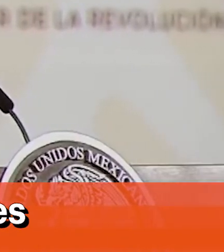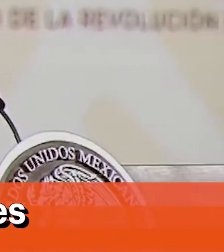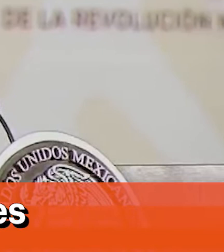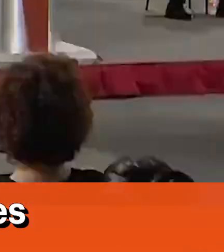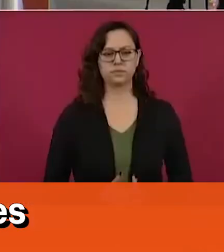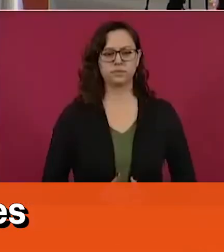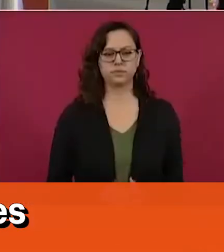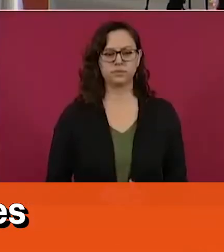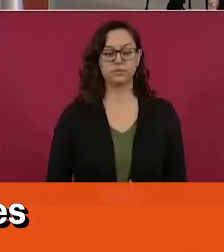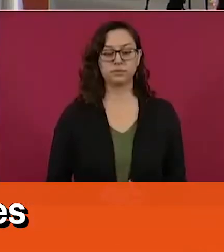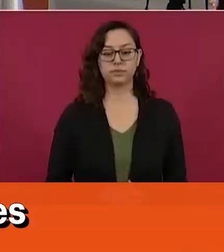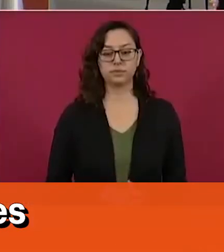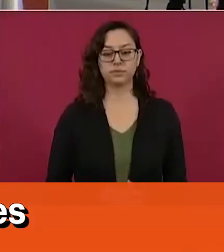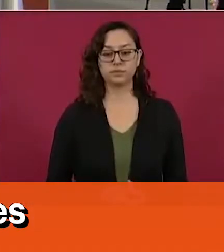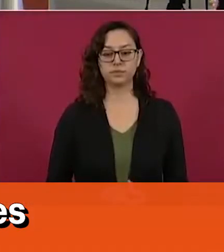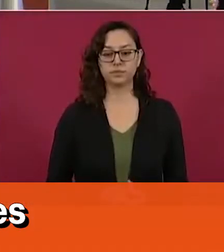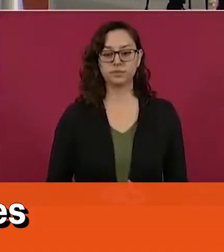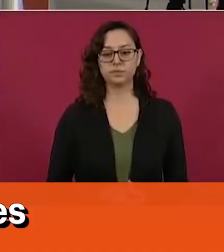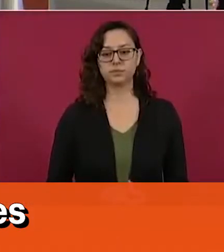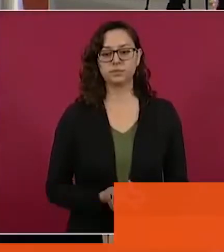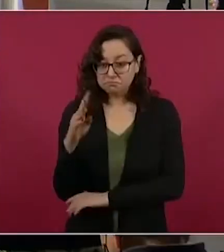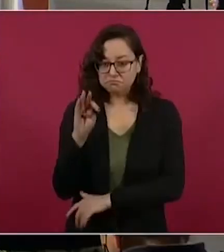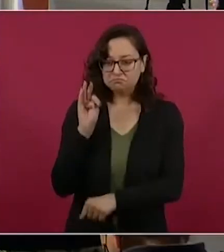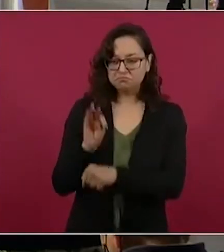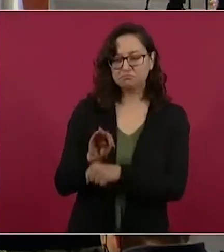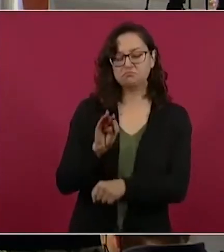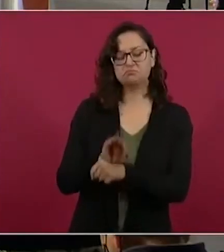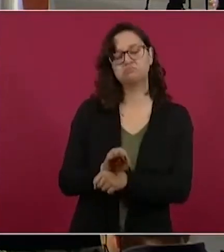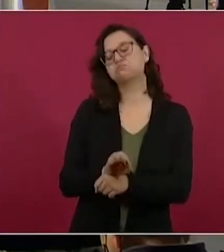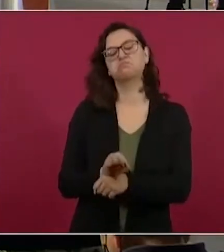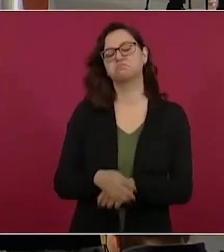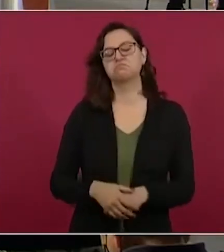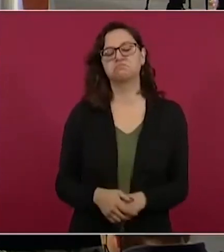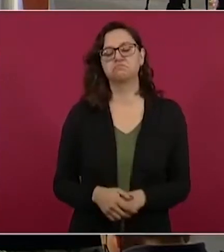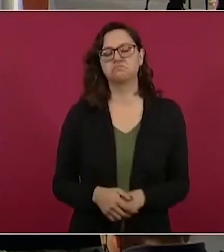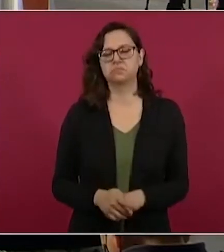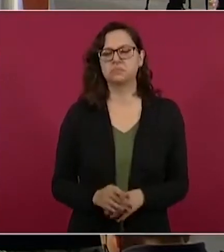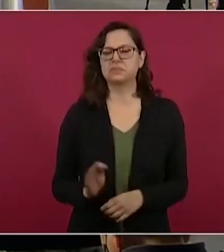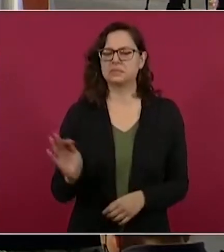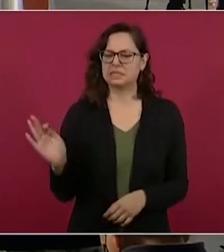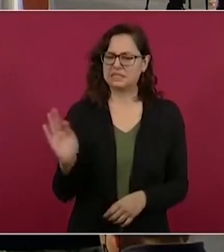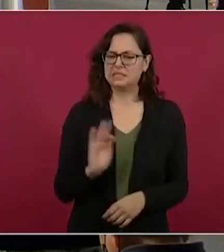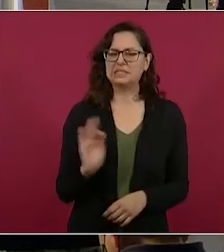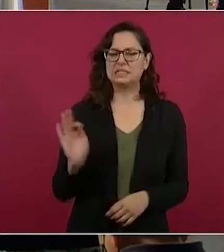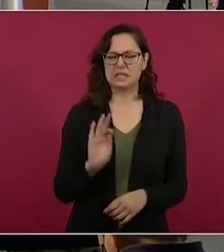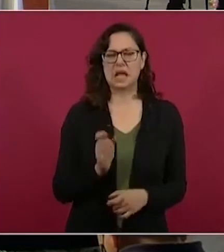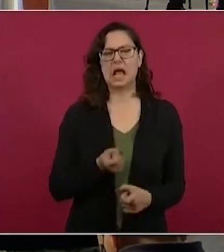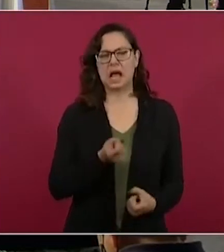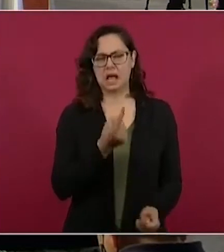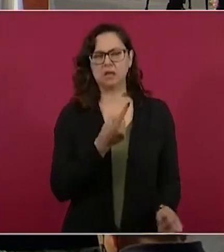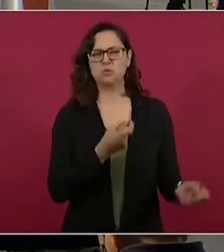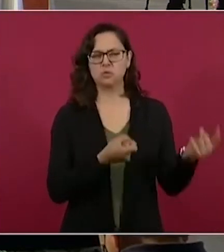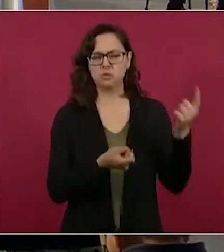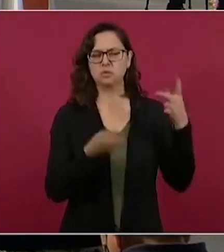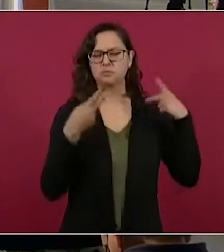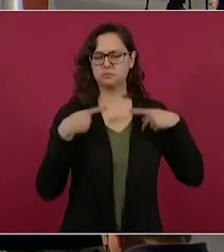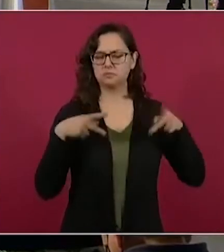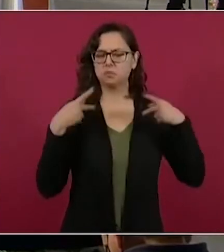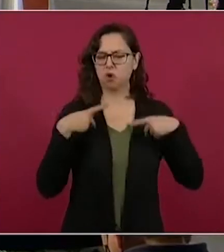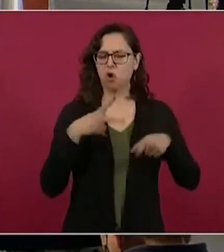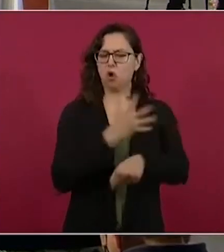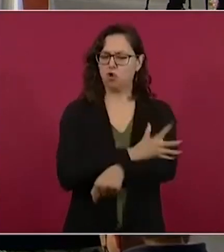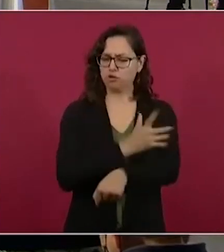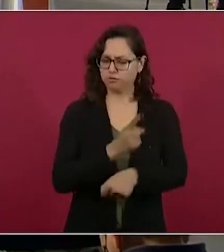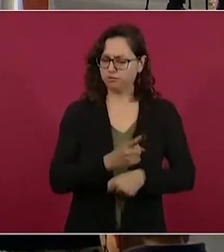a pseudoambientalistas. Puede ser que haya gente preocupada por